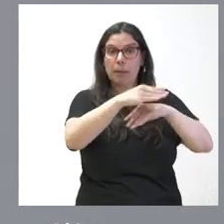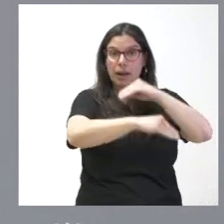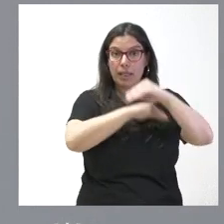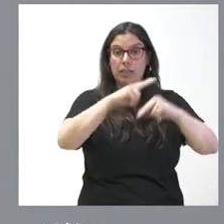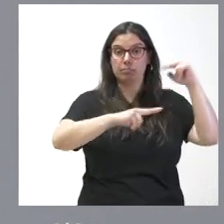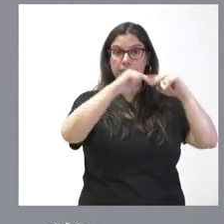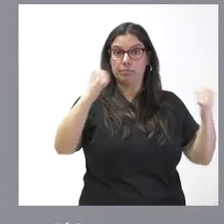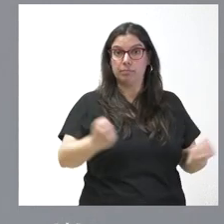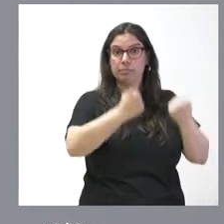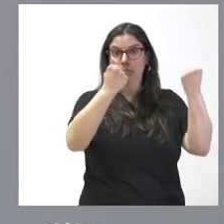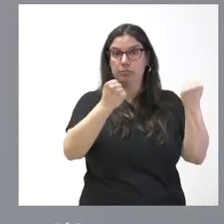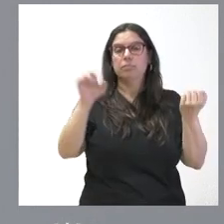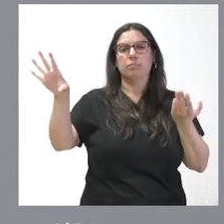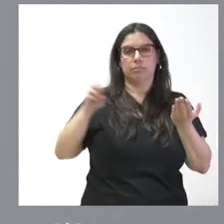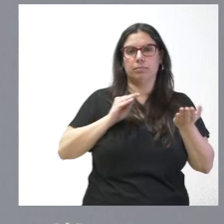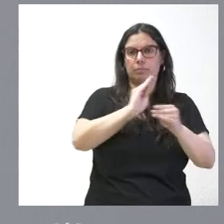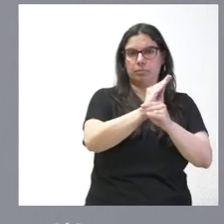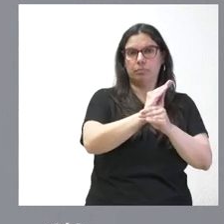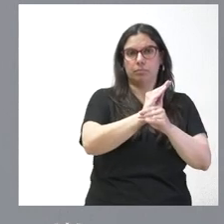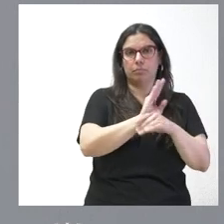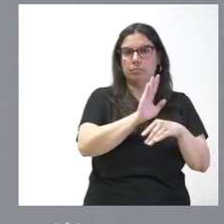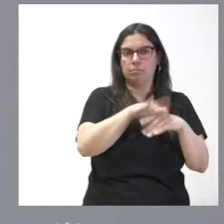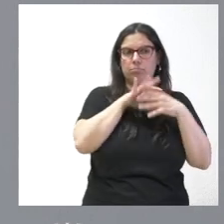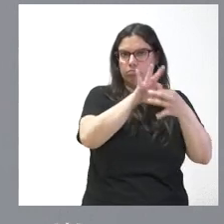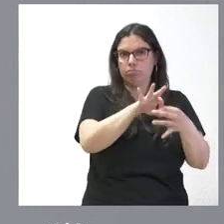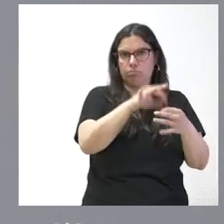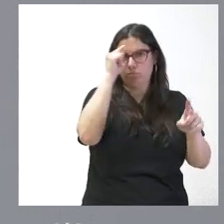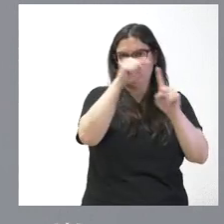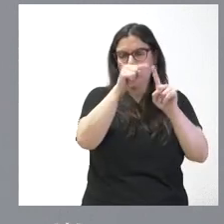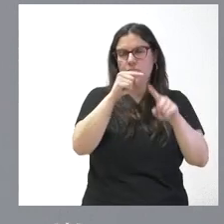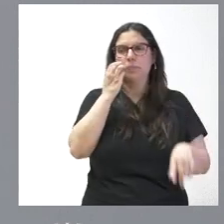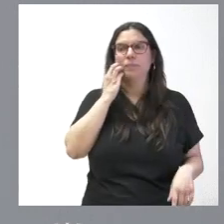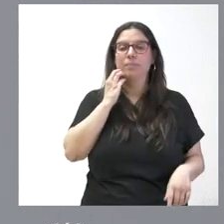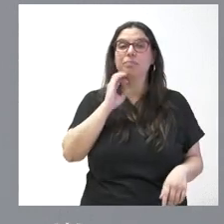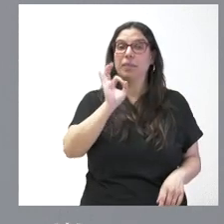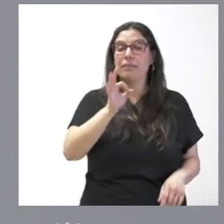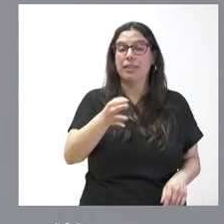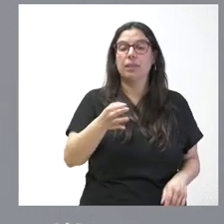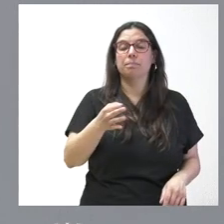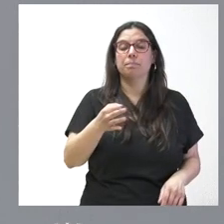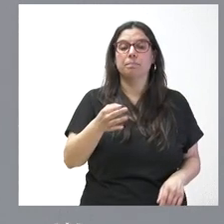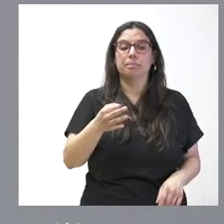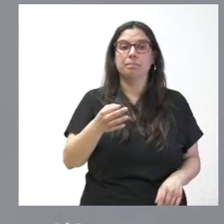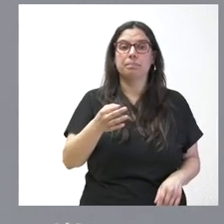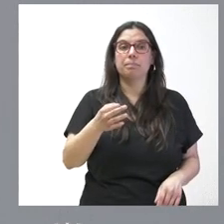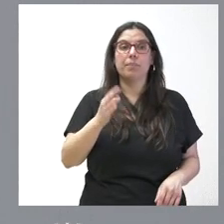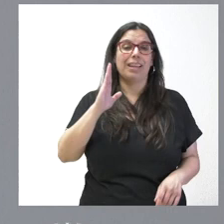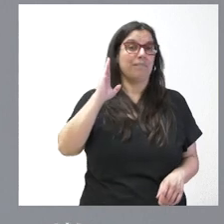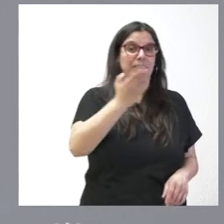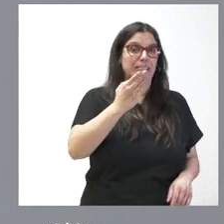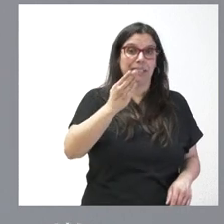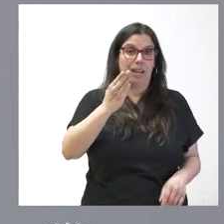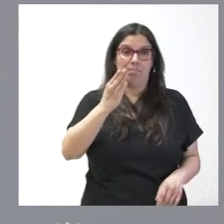estas actuaciones se dispondrá para esta finalidad es verdad que los principales perjudicados